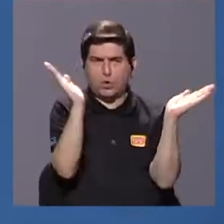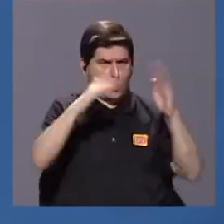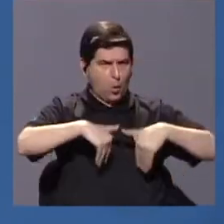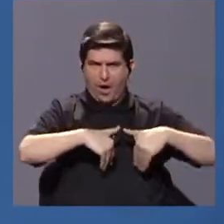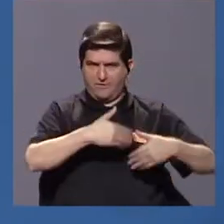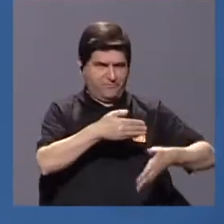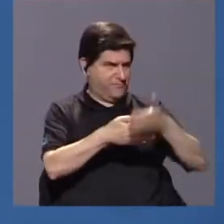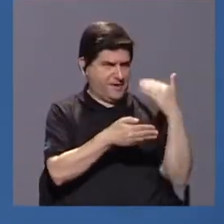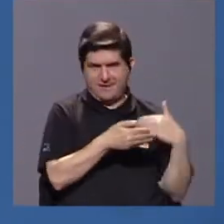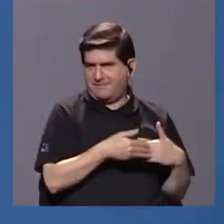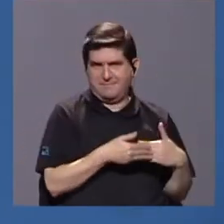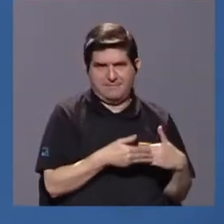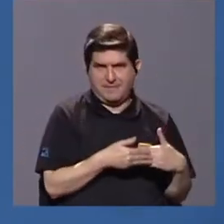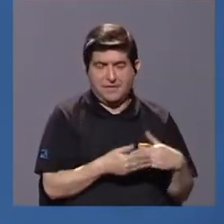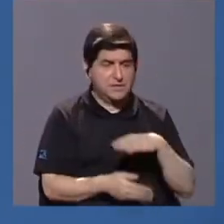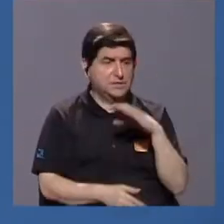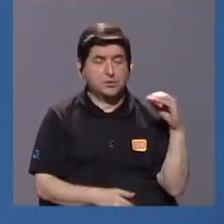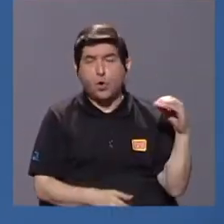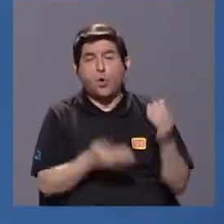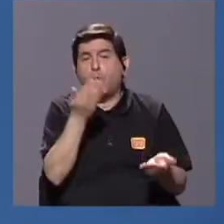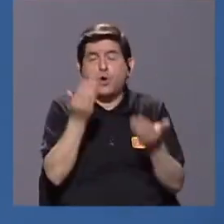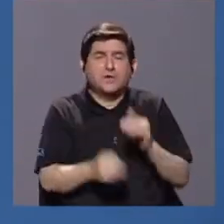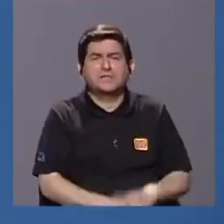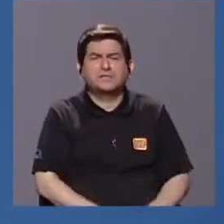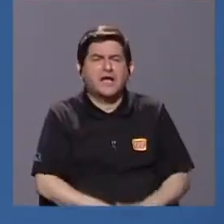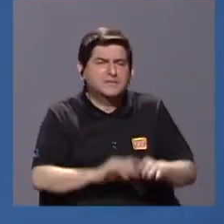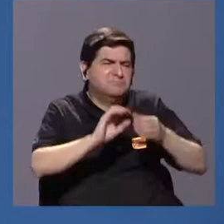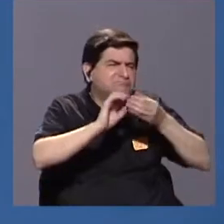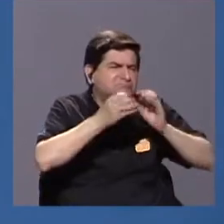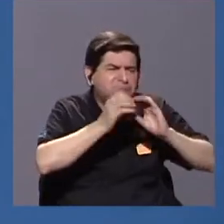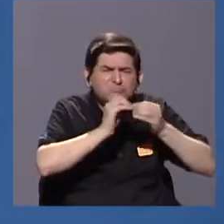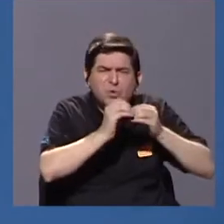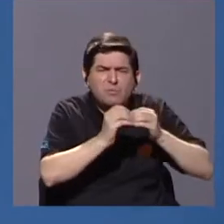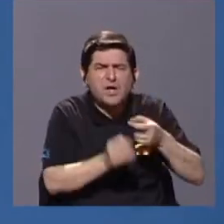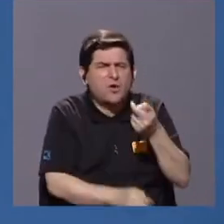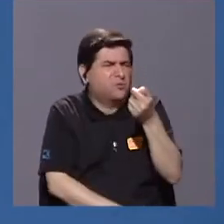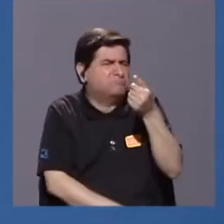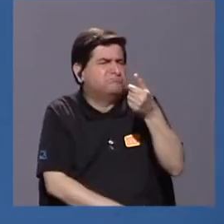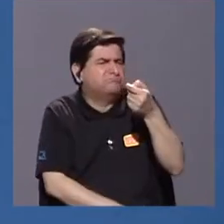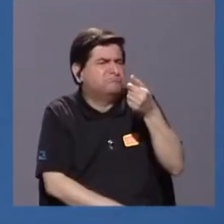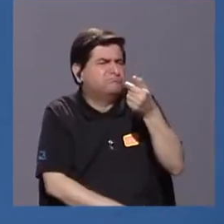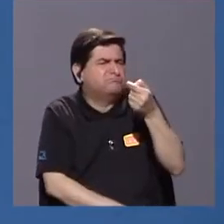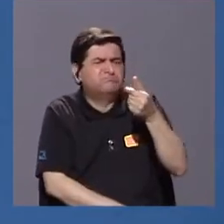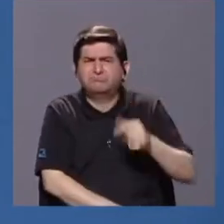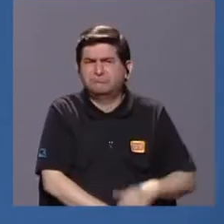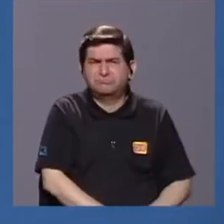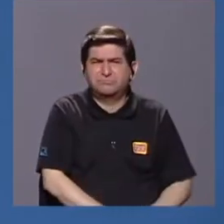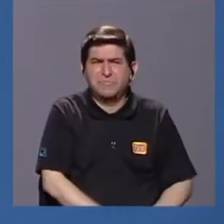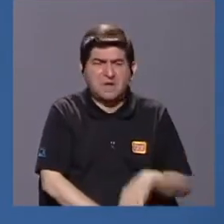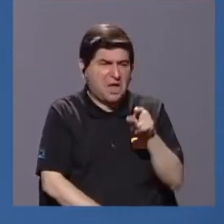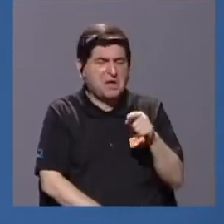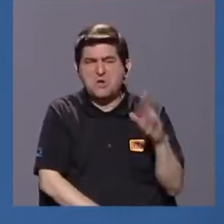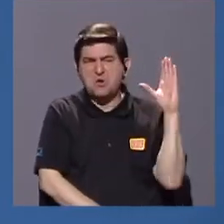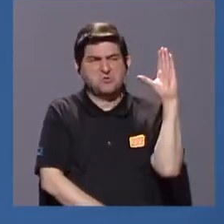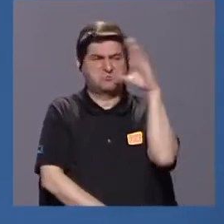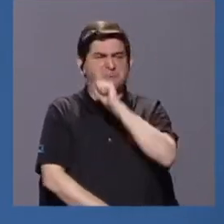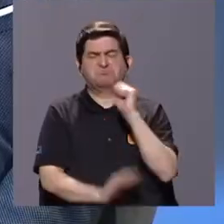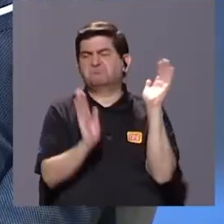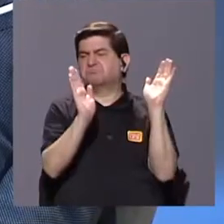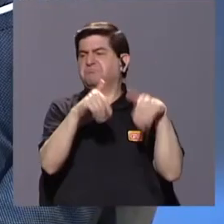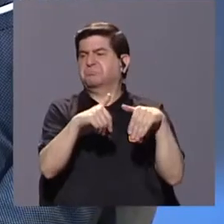presentes o si estaban presentes era en una cantidad tan poca que era, que pasaba desapercibida.